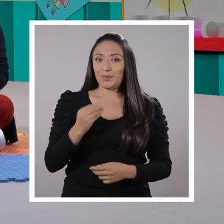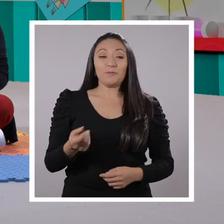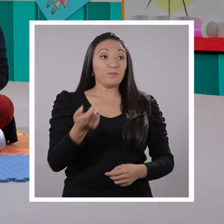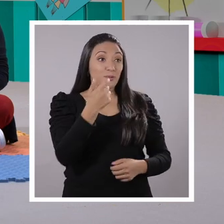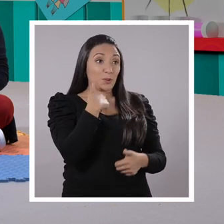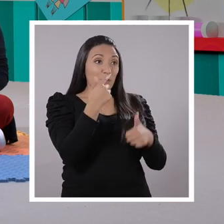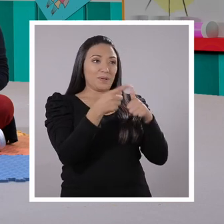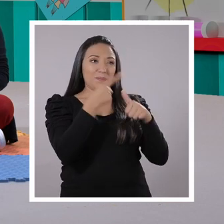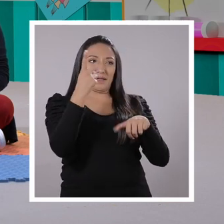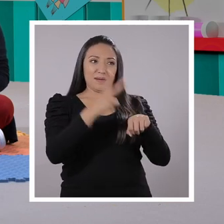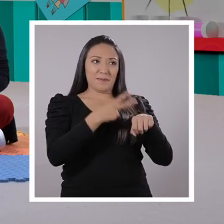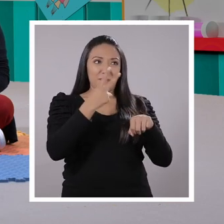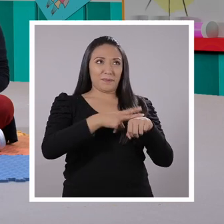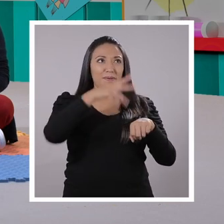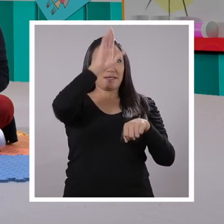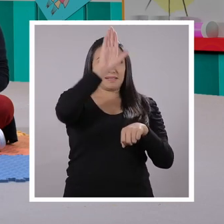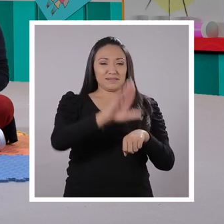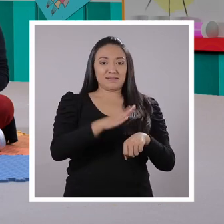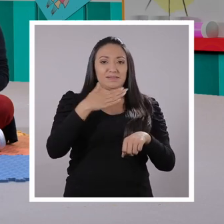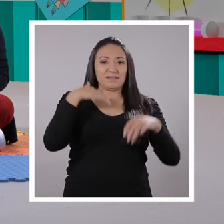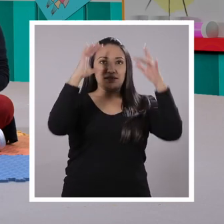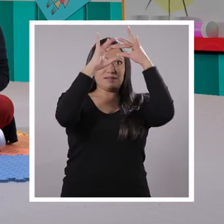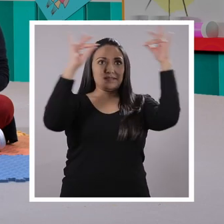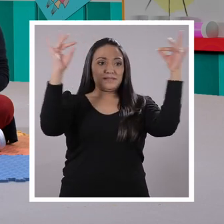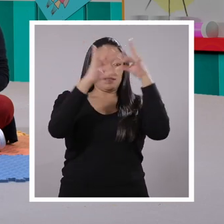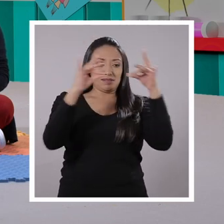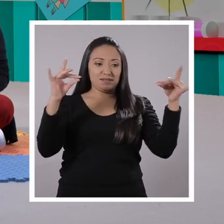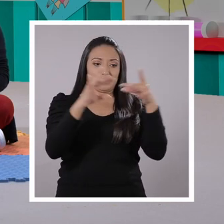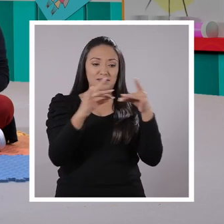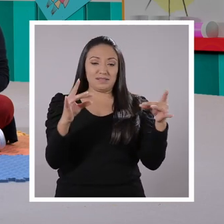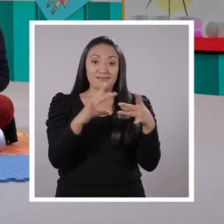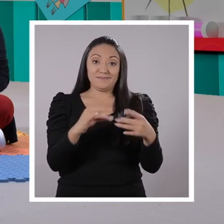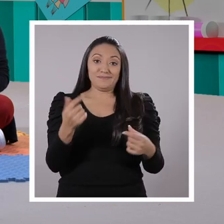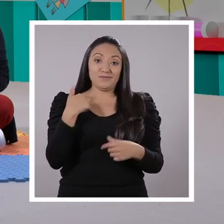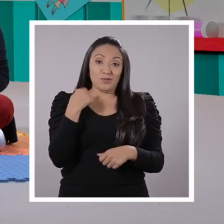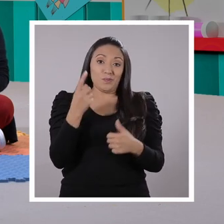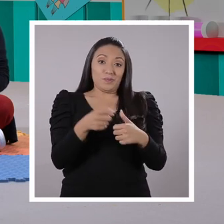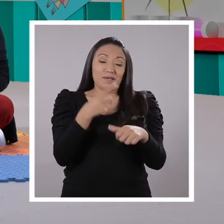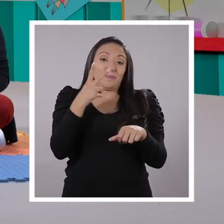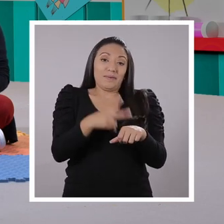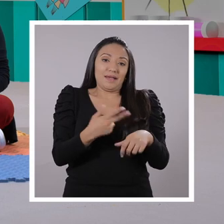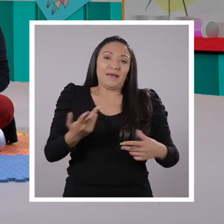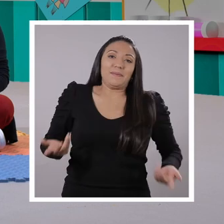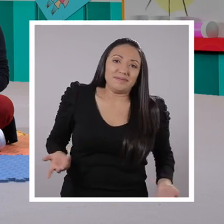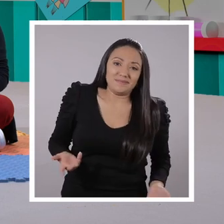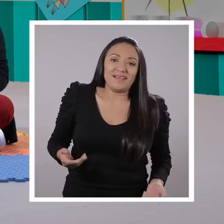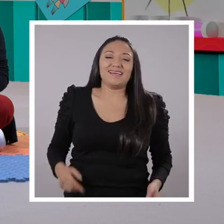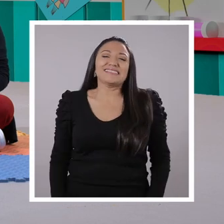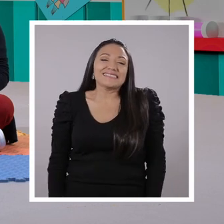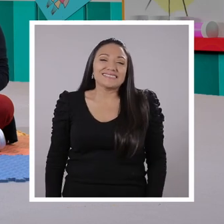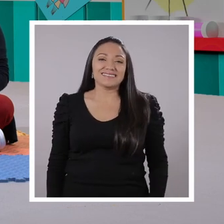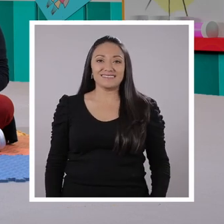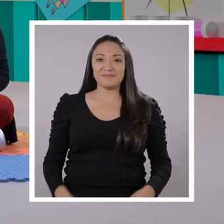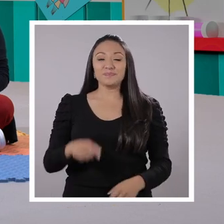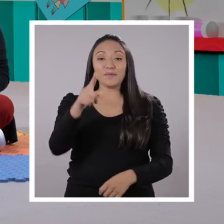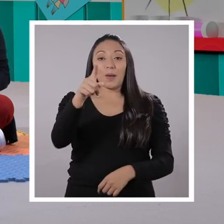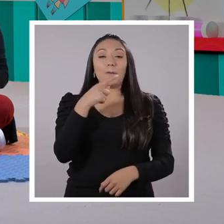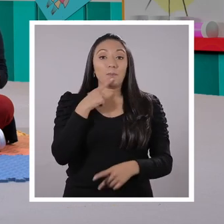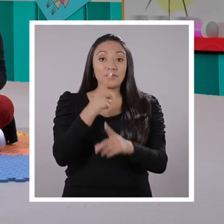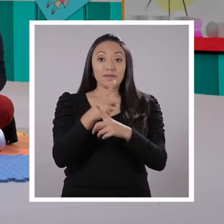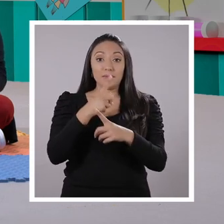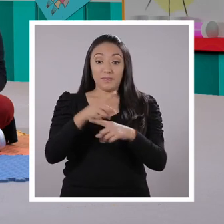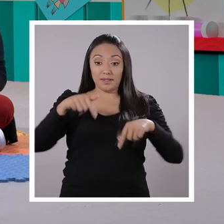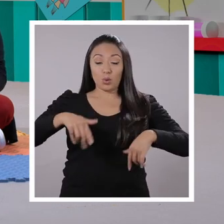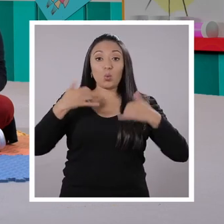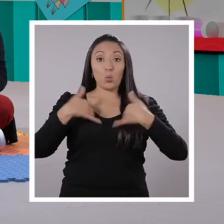que hago un acróstico. Primera vez que sé que es un acróstico. Claro, si sé por primera vez es primera vez, ¿no? Sí, además a